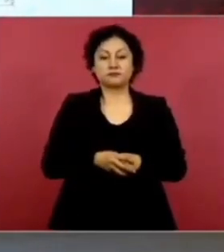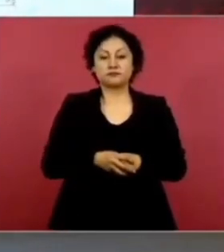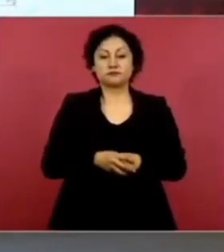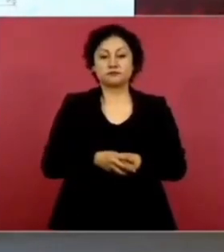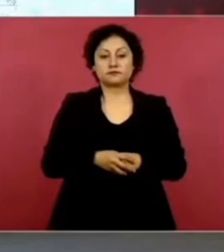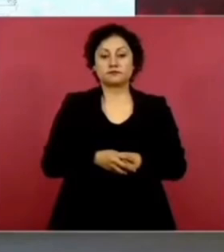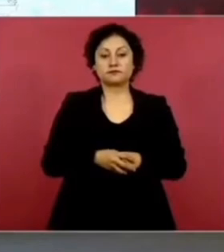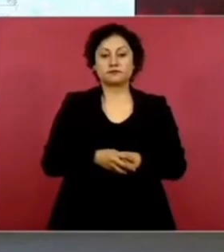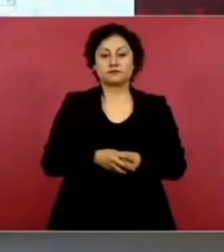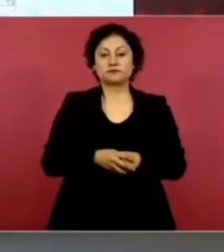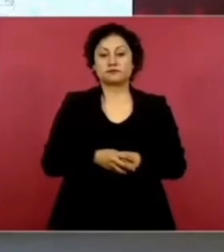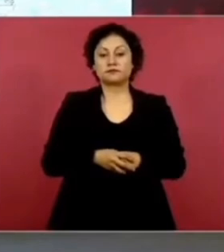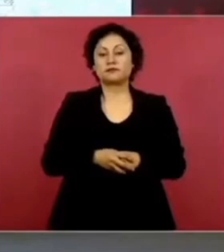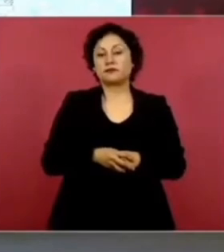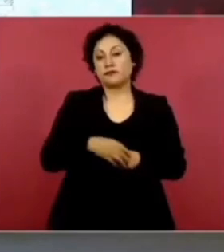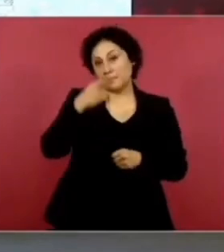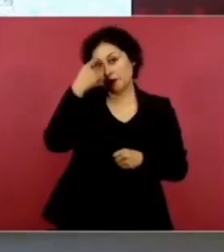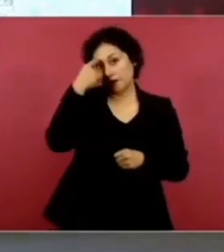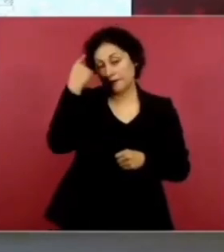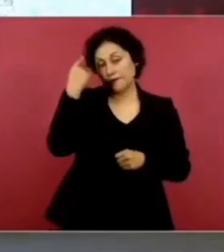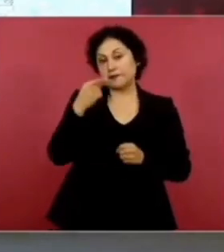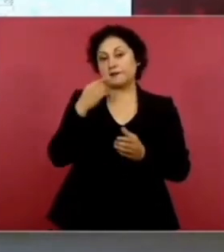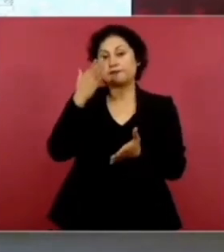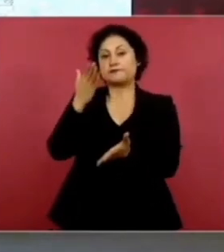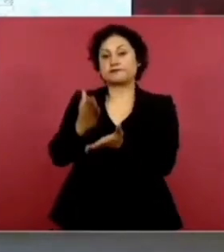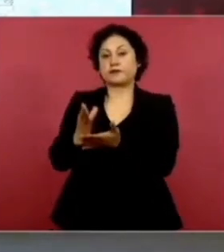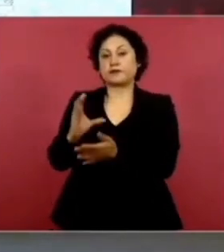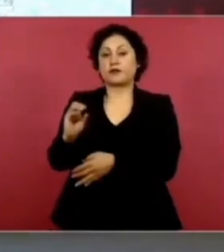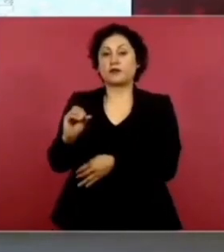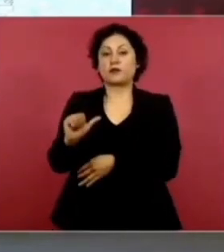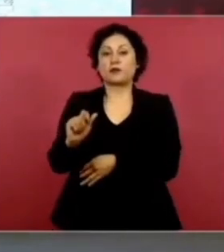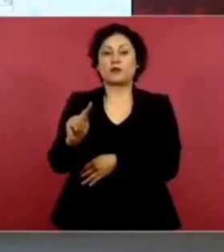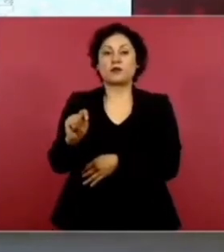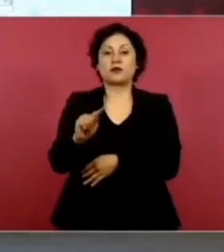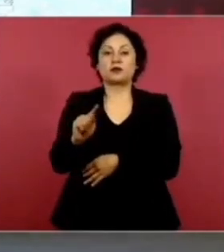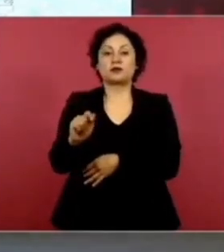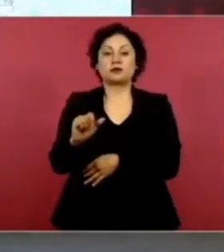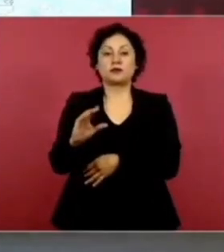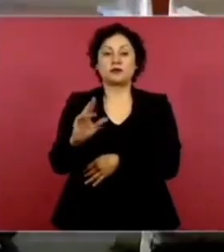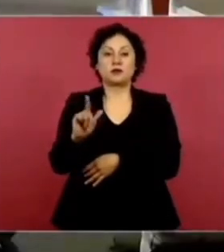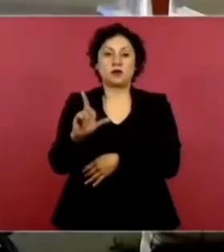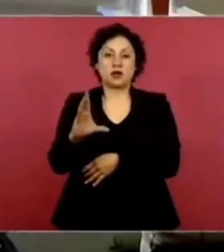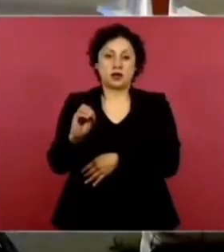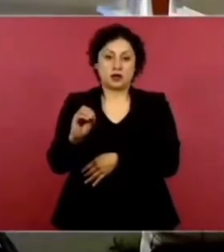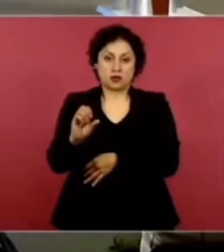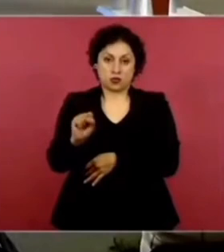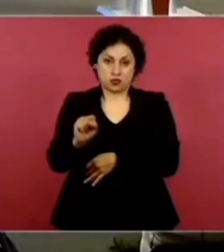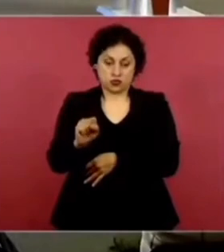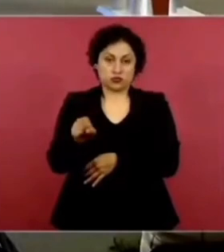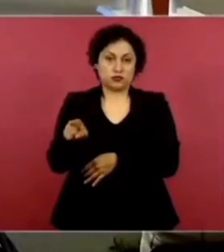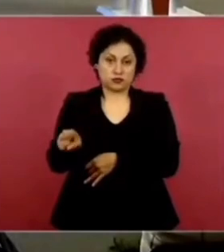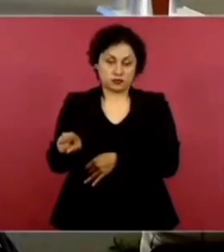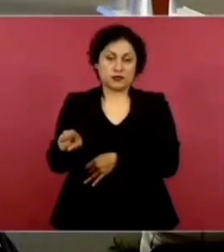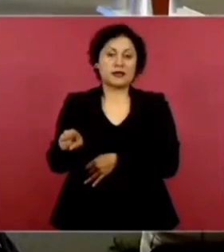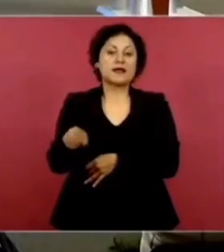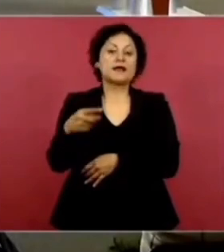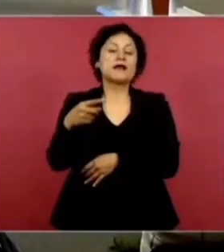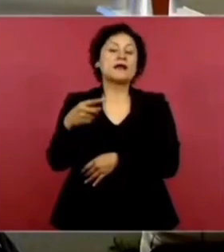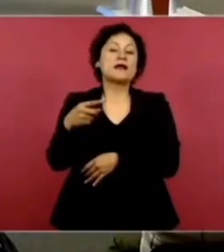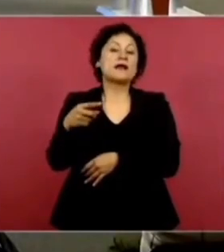Hasta Cuatzacoalcos. Aquí tuvimos una reunión. Viernes. En la tarde-noche.